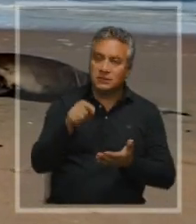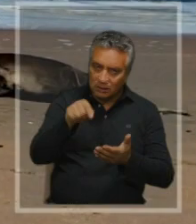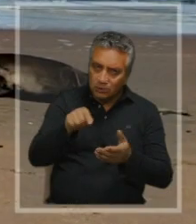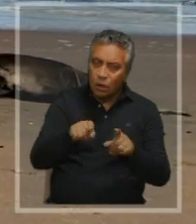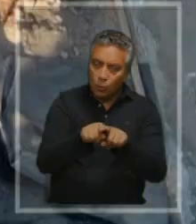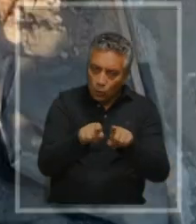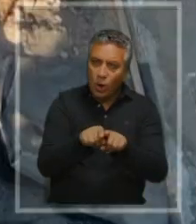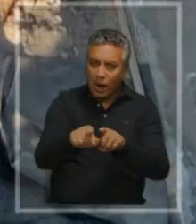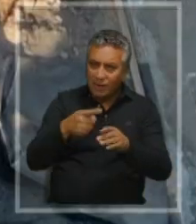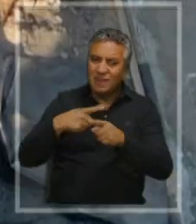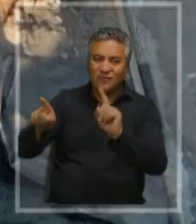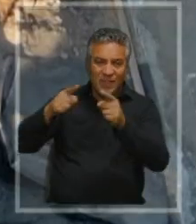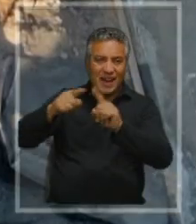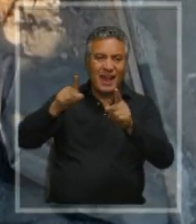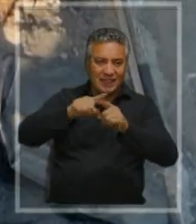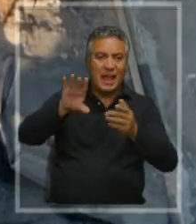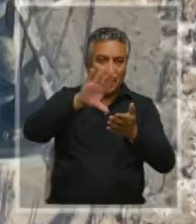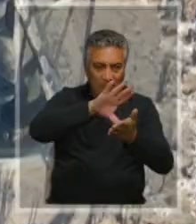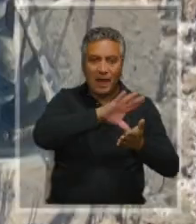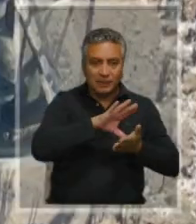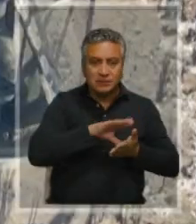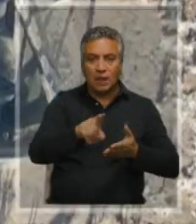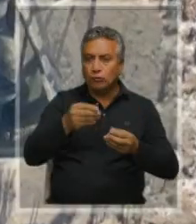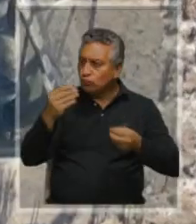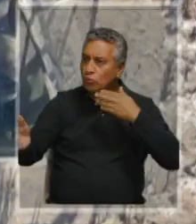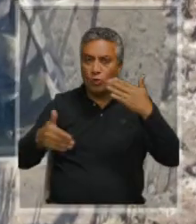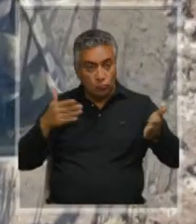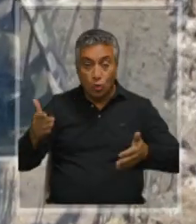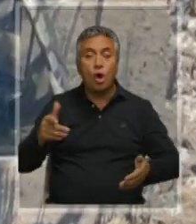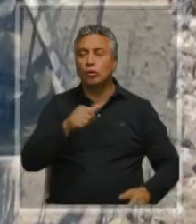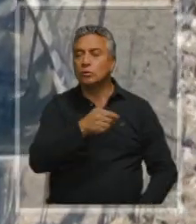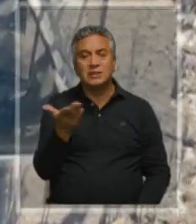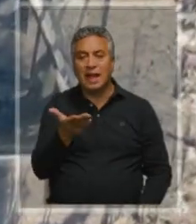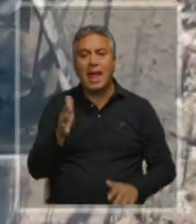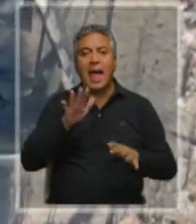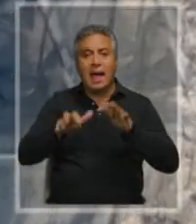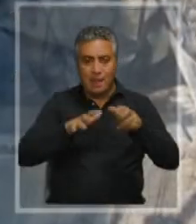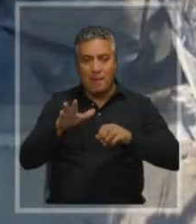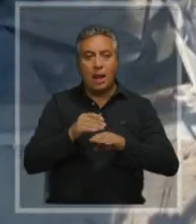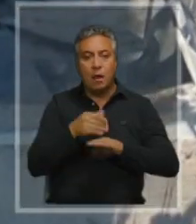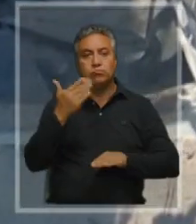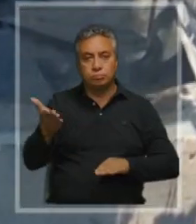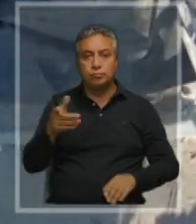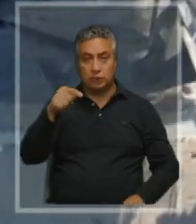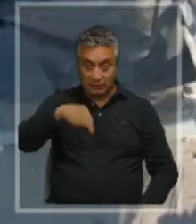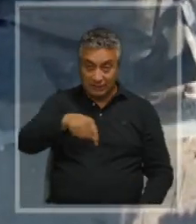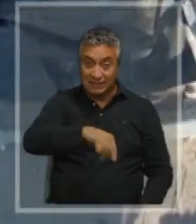países, todos causados por animales. En Chile se confirmó el caso número 11.